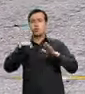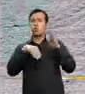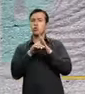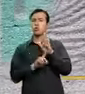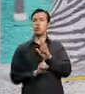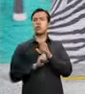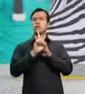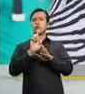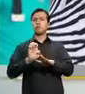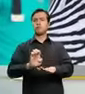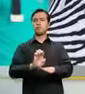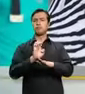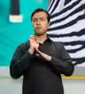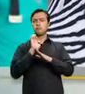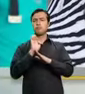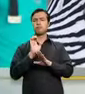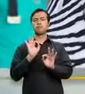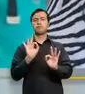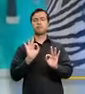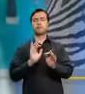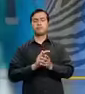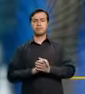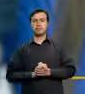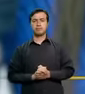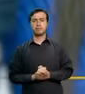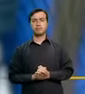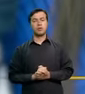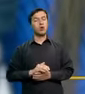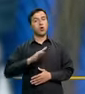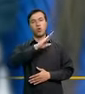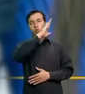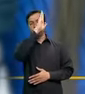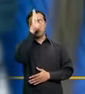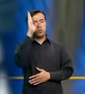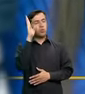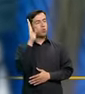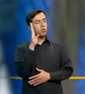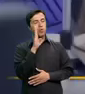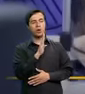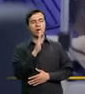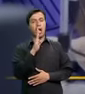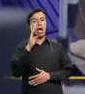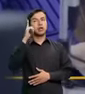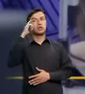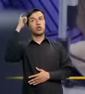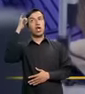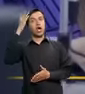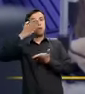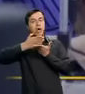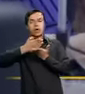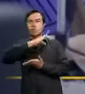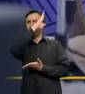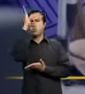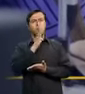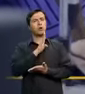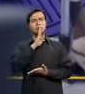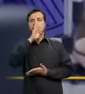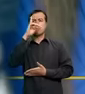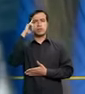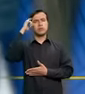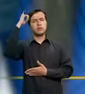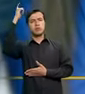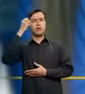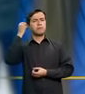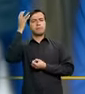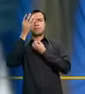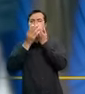desarrollo y progreso de todos los ecuatorianos. Y jamás dejaremos de soñar, jamás dejaremos de seguir proyectando sueños.